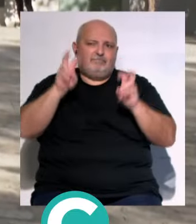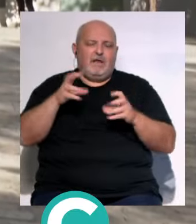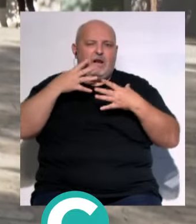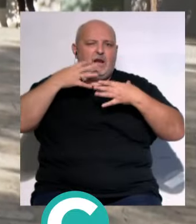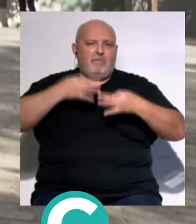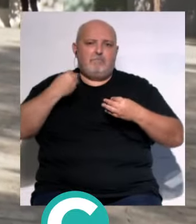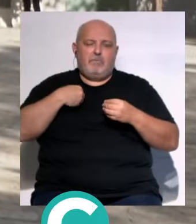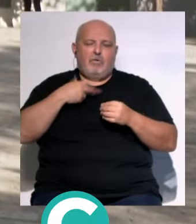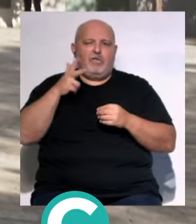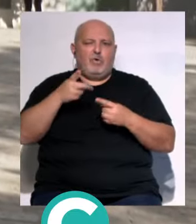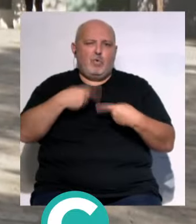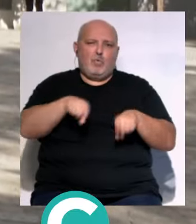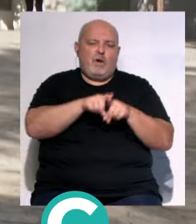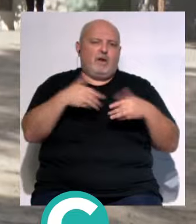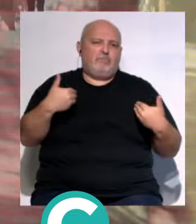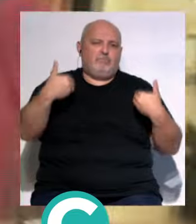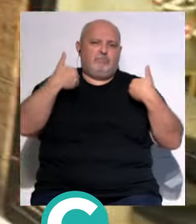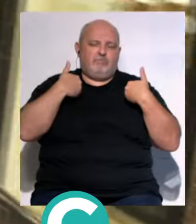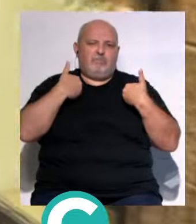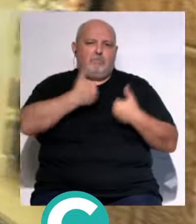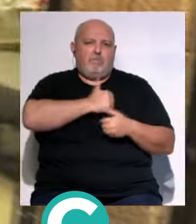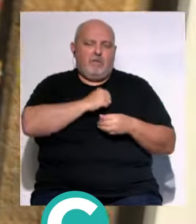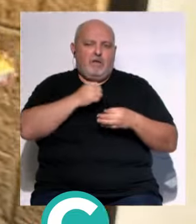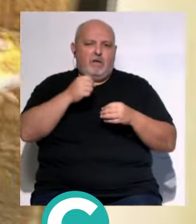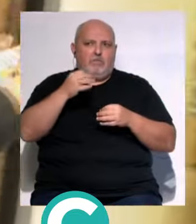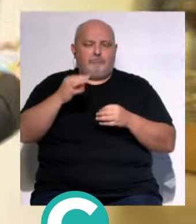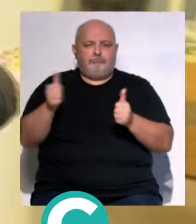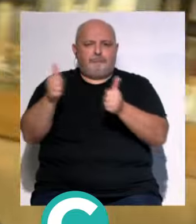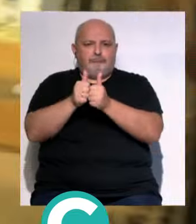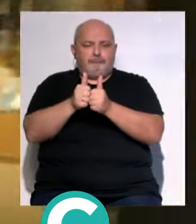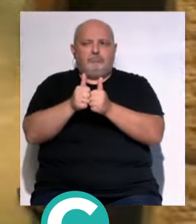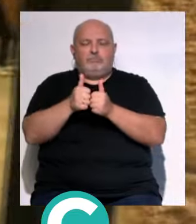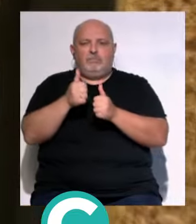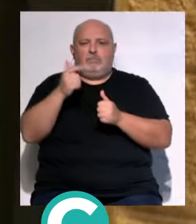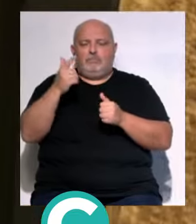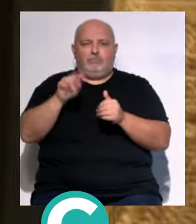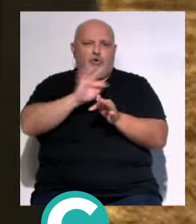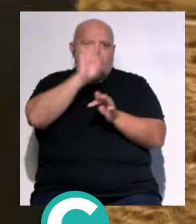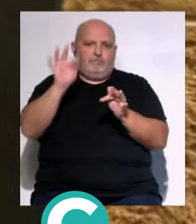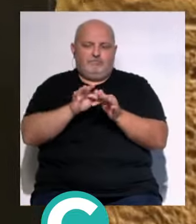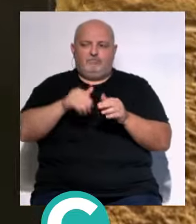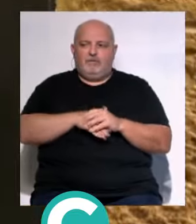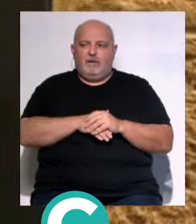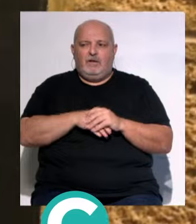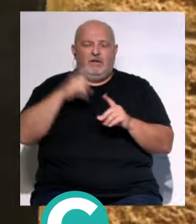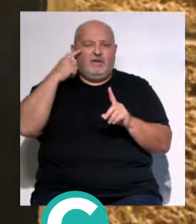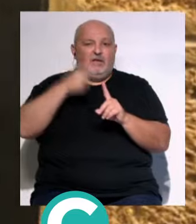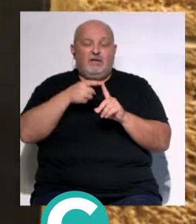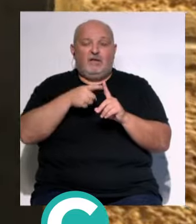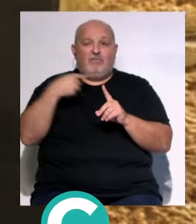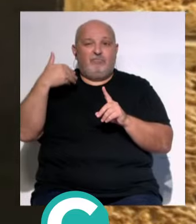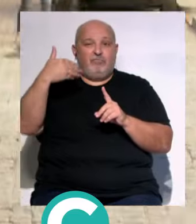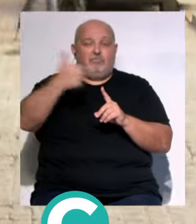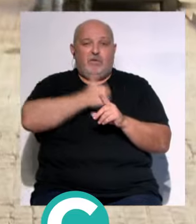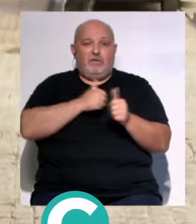real... ...con los mismos derechos y responsabilidades... ...que un policía jurado... ...pero tutelados en todo momento... ...el objetivo es que cada